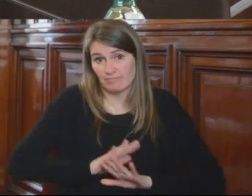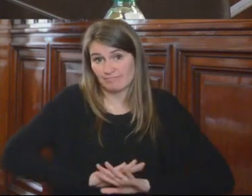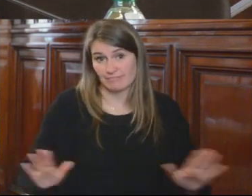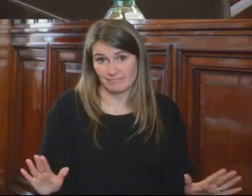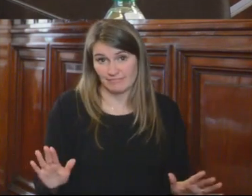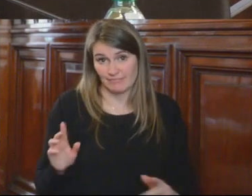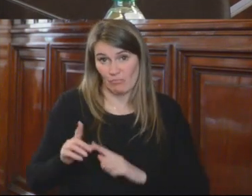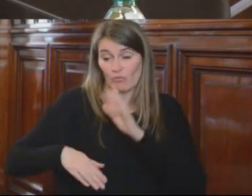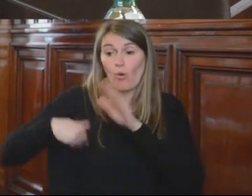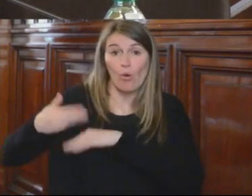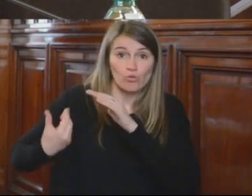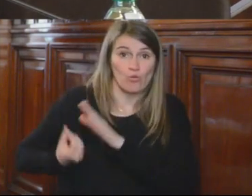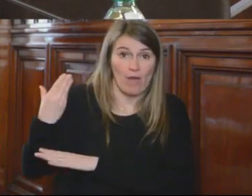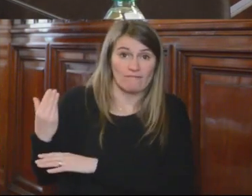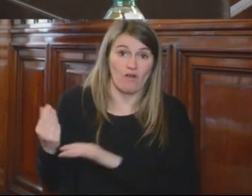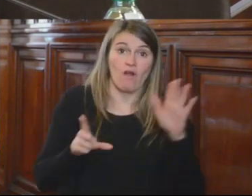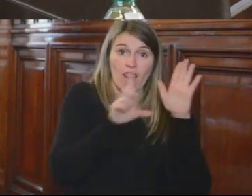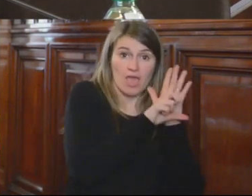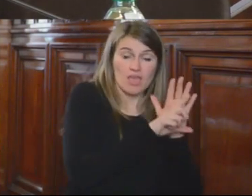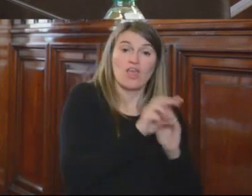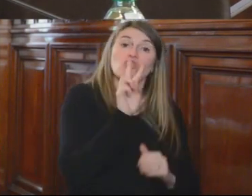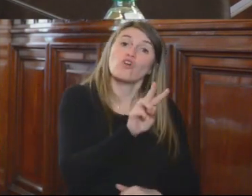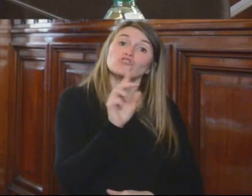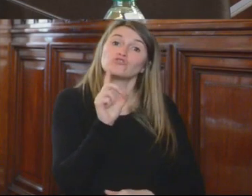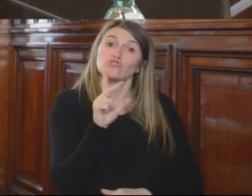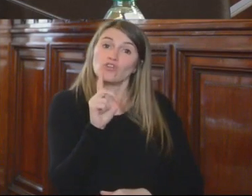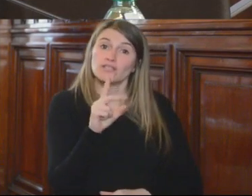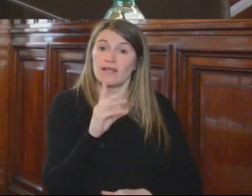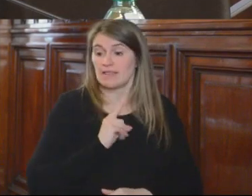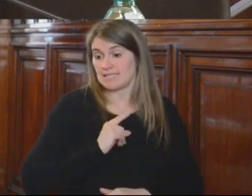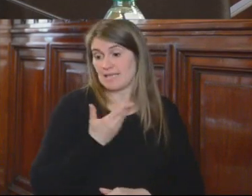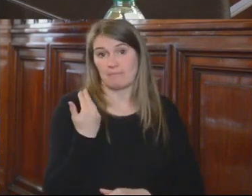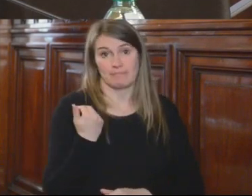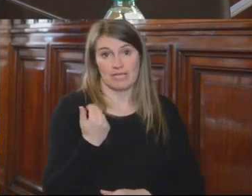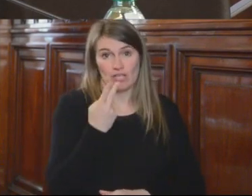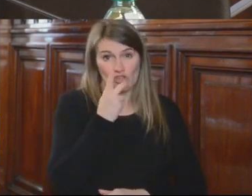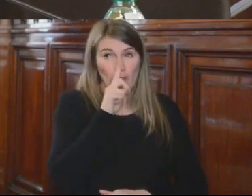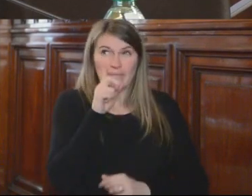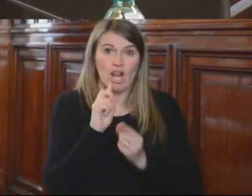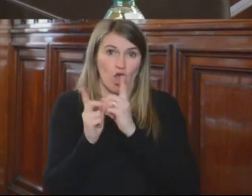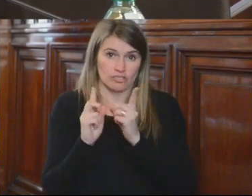se promulgó la nueva ley 2.12 en diciembre de 2011.